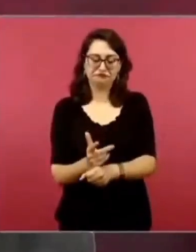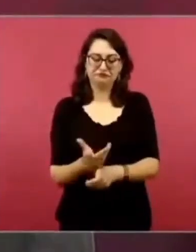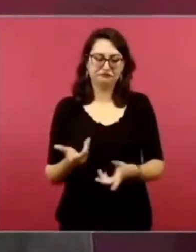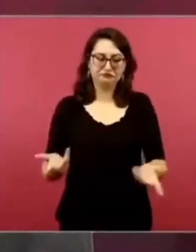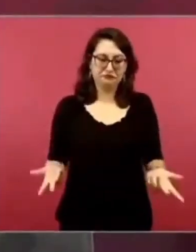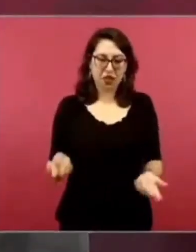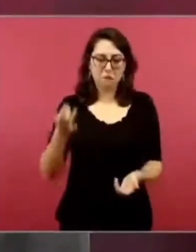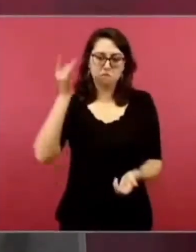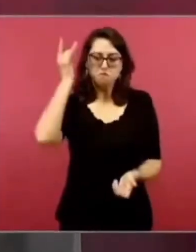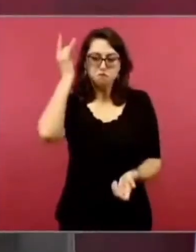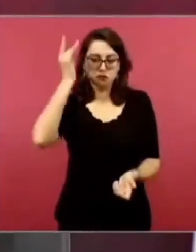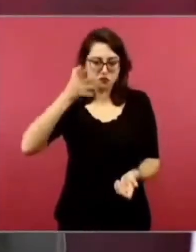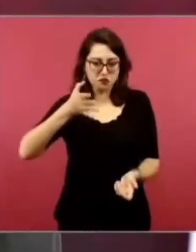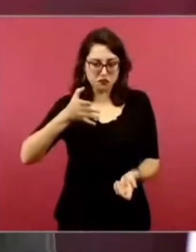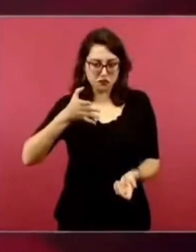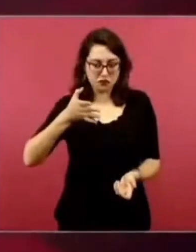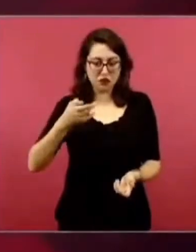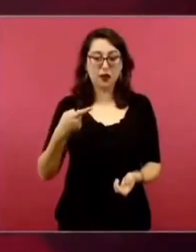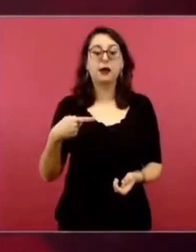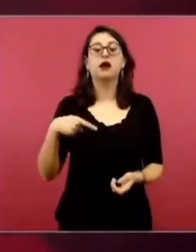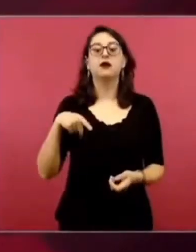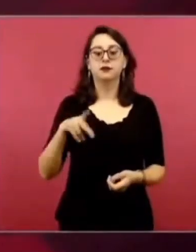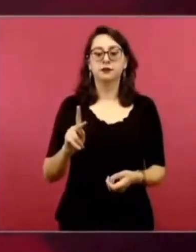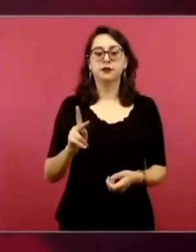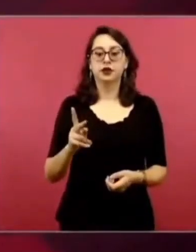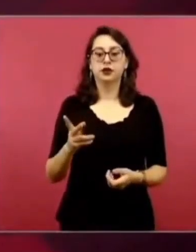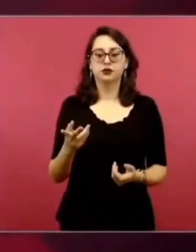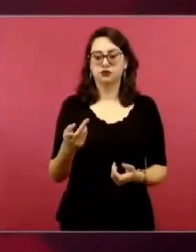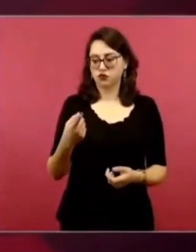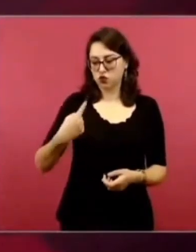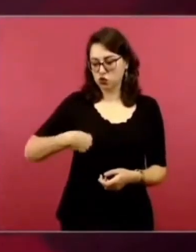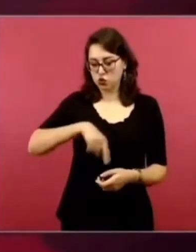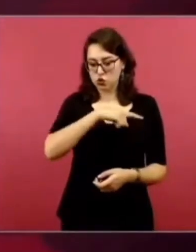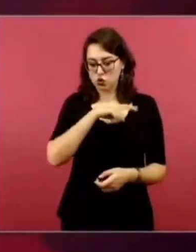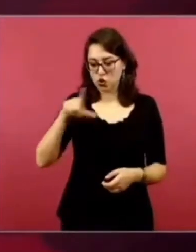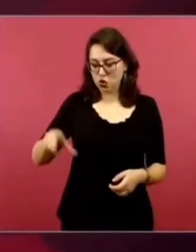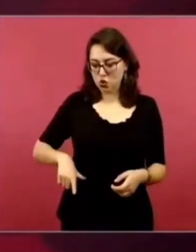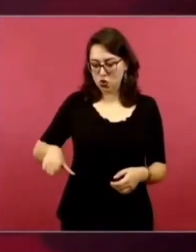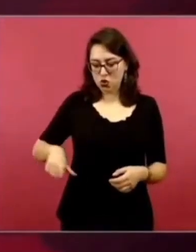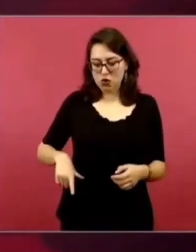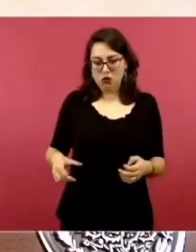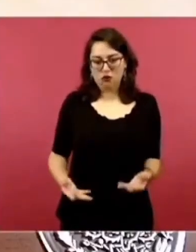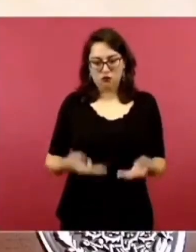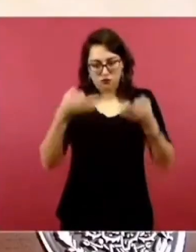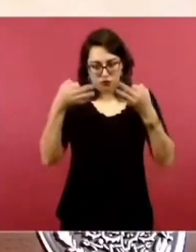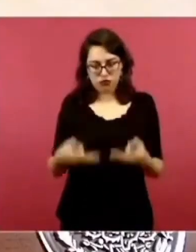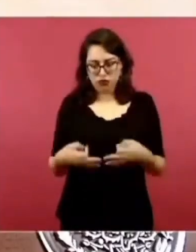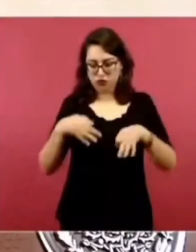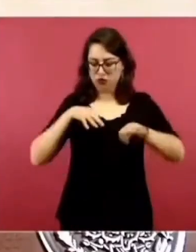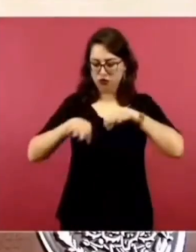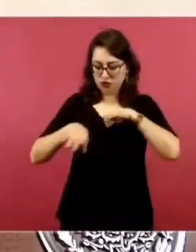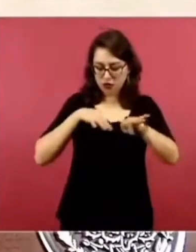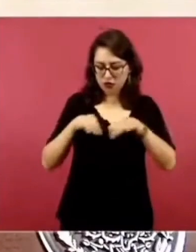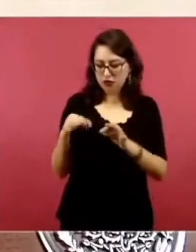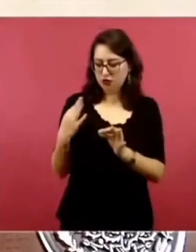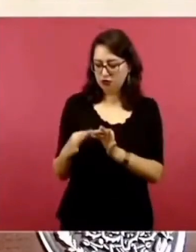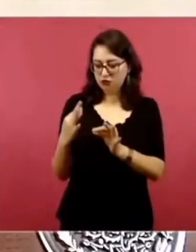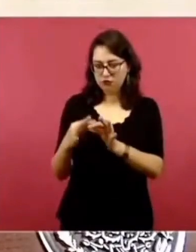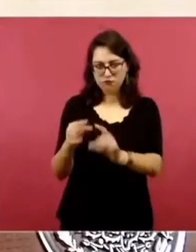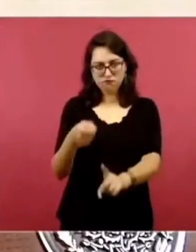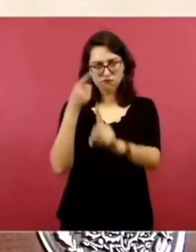Pero nosotros tenemos principios, tenemos ideales, tenemos autoridad moral,